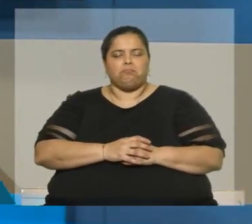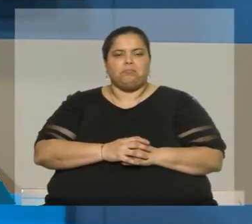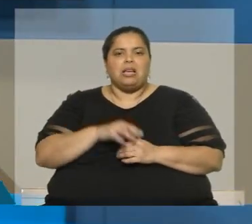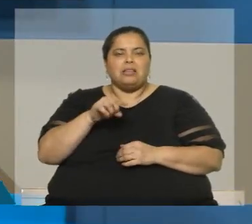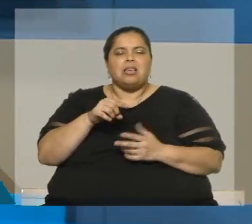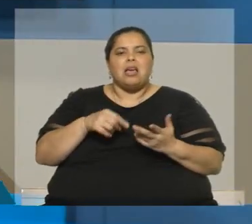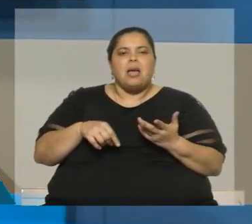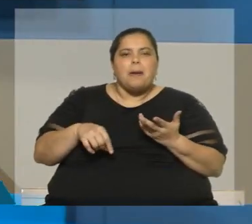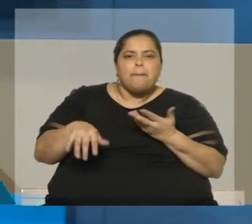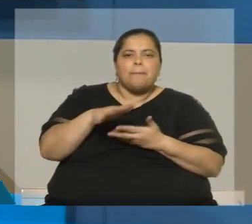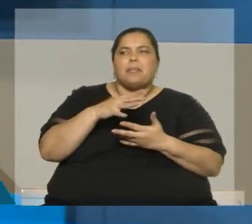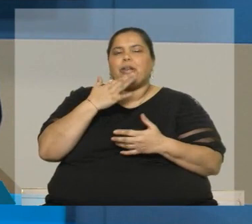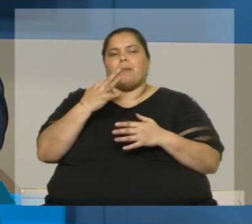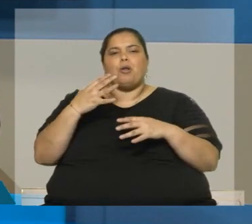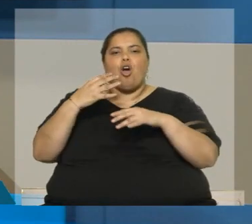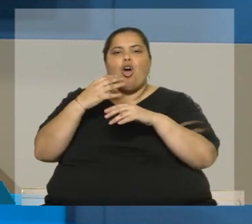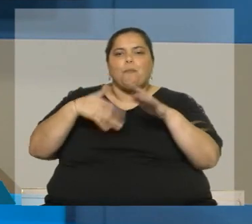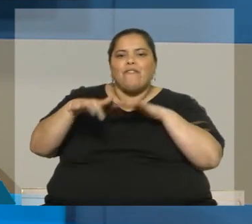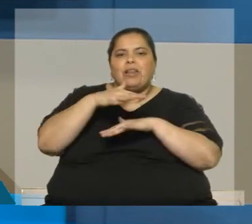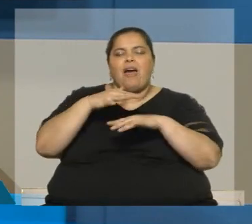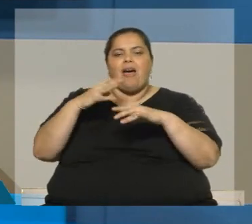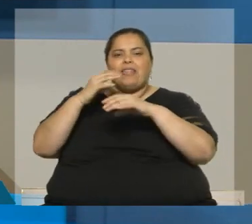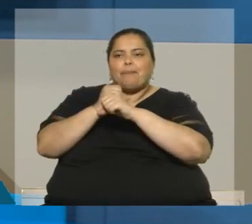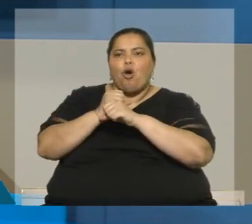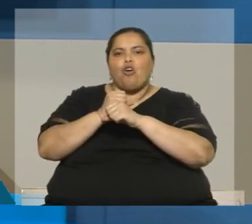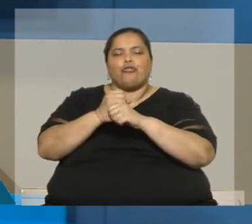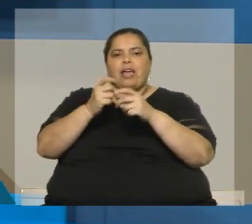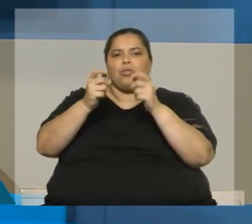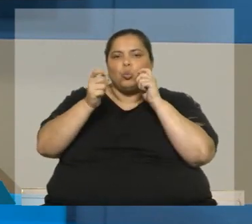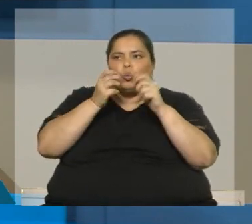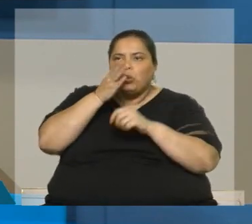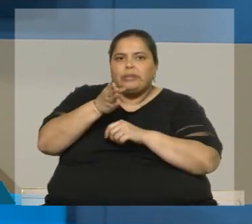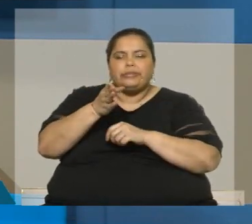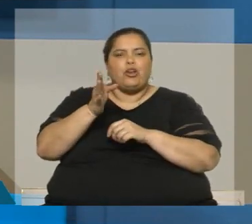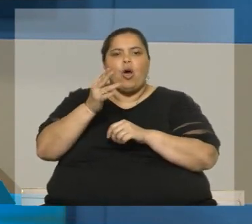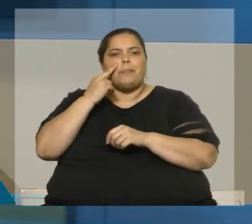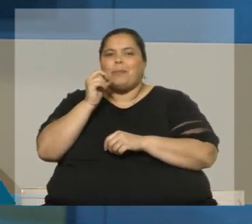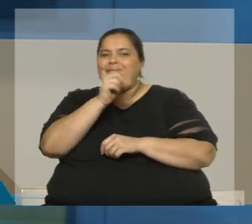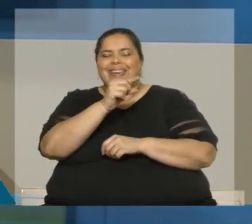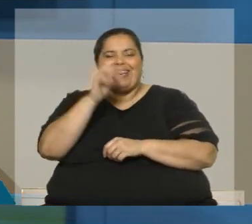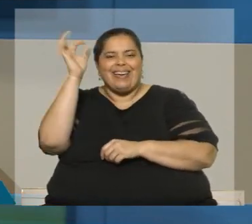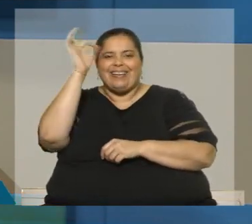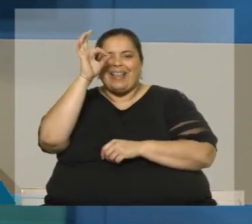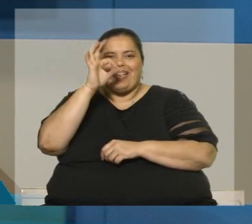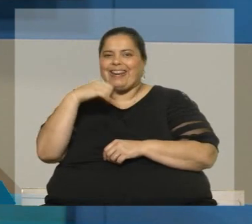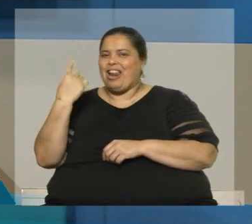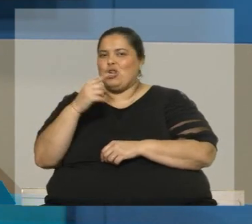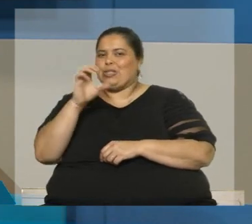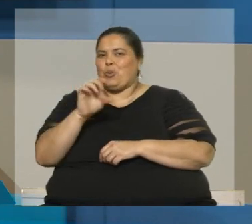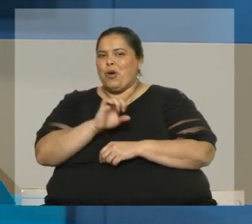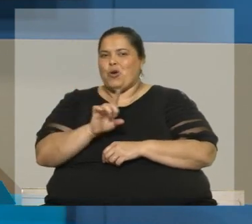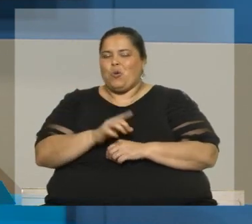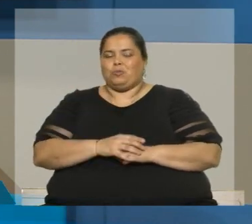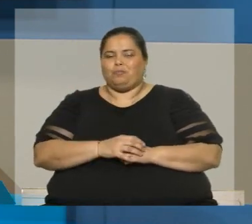transporte o turísticos o de acceso a productos no tienen los británicos, no los europeos. En este caso, como decían los británicos, hay